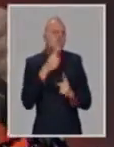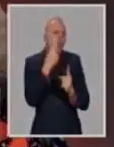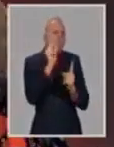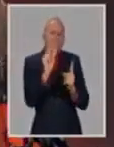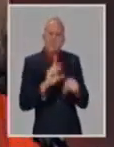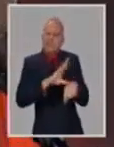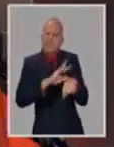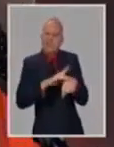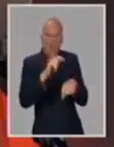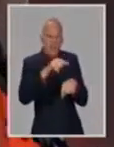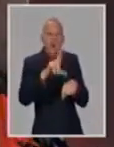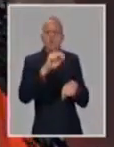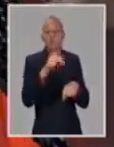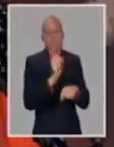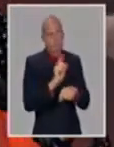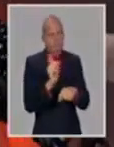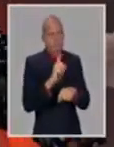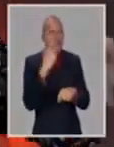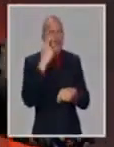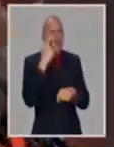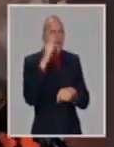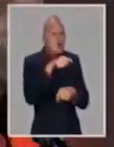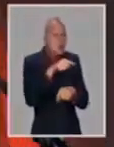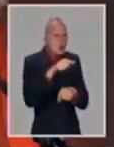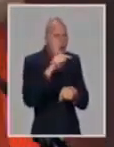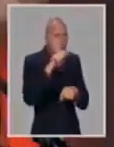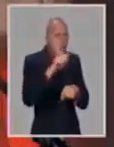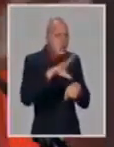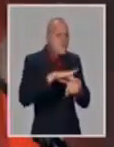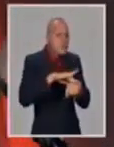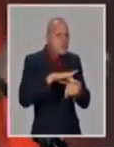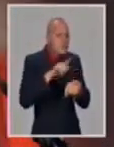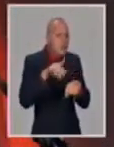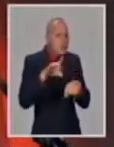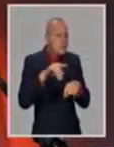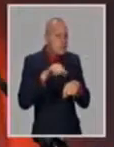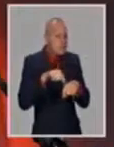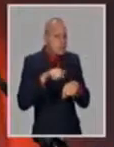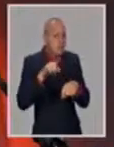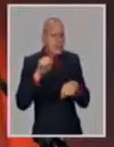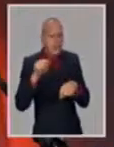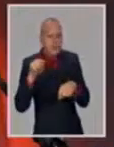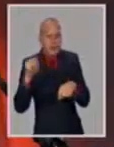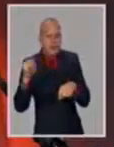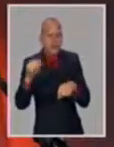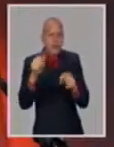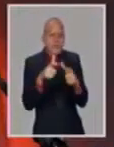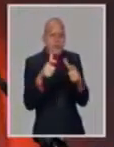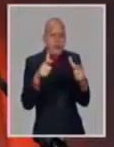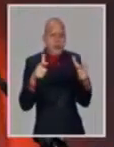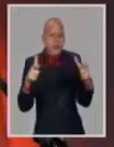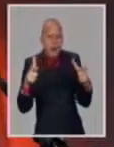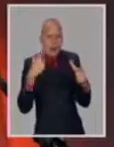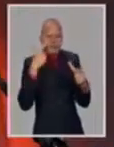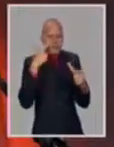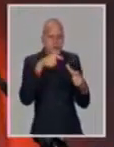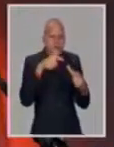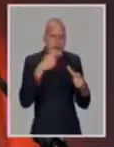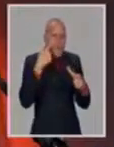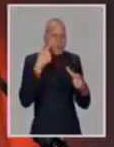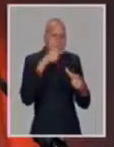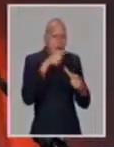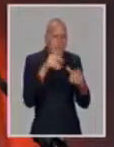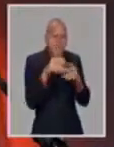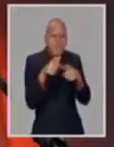30 pacientes, o que la empiezas a dispersar, va y no pasa nada, pero va y sí, va y se asocia a un incremento de transmisión.